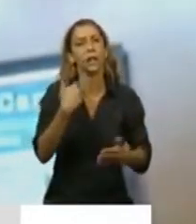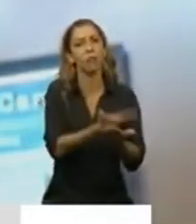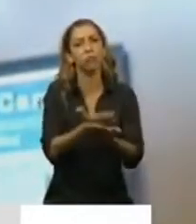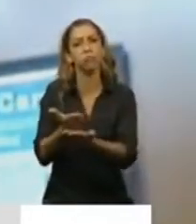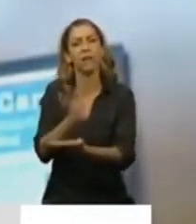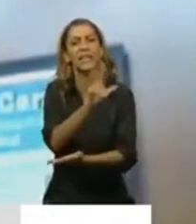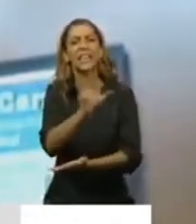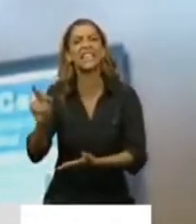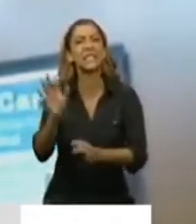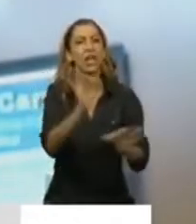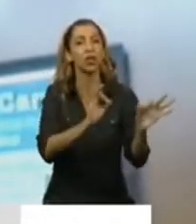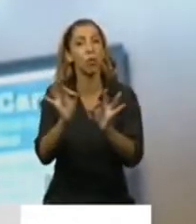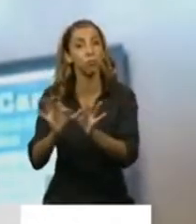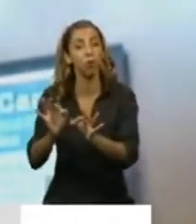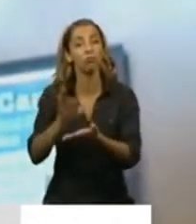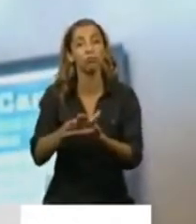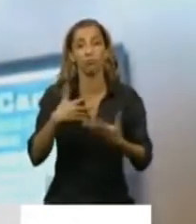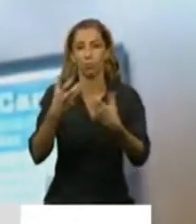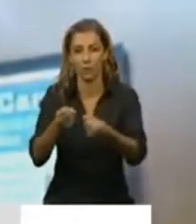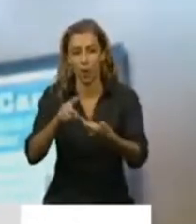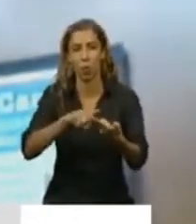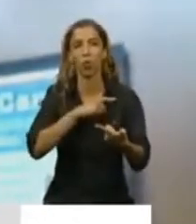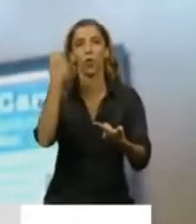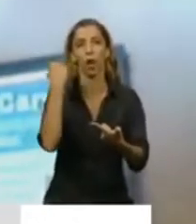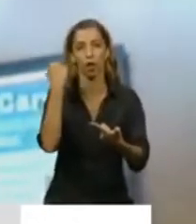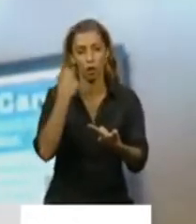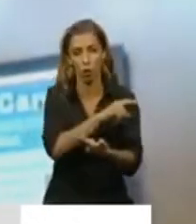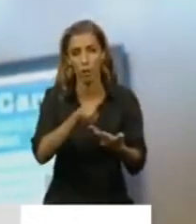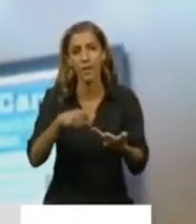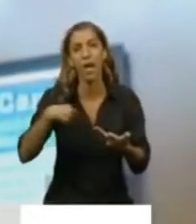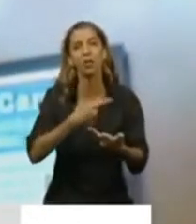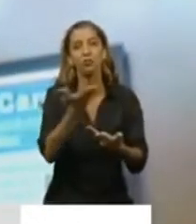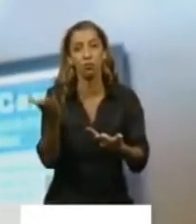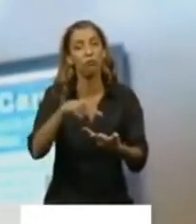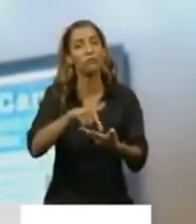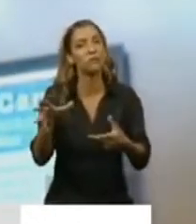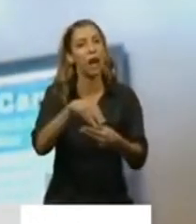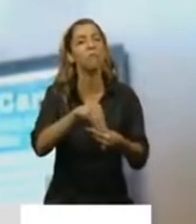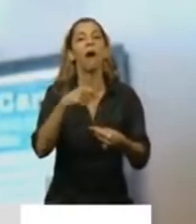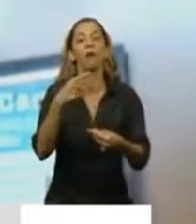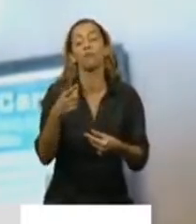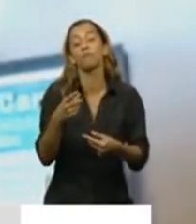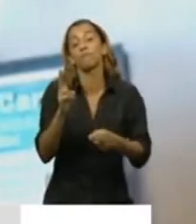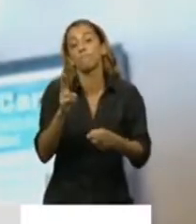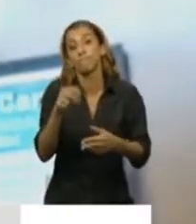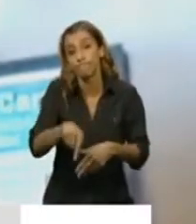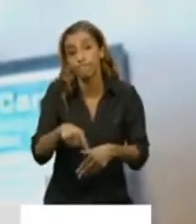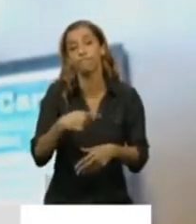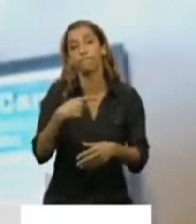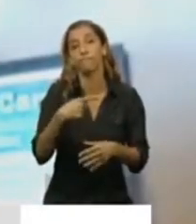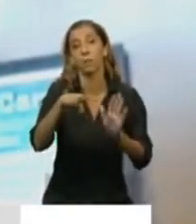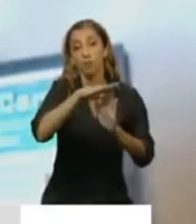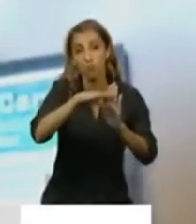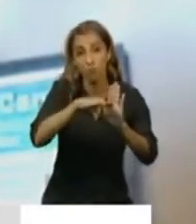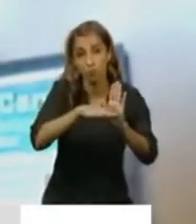tienen que ver con la salud, con la economía, con lo social, y esperemos que a partir de aprobar este protocolo se